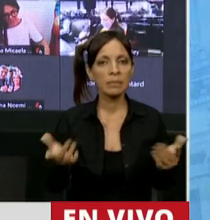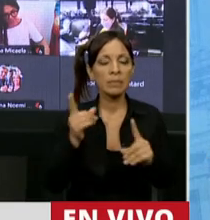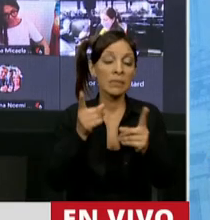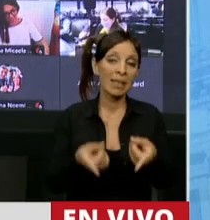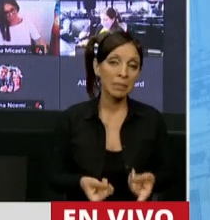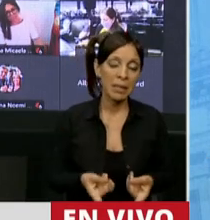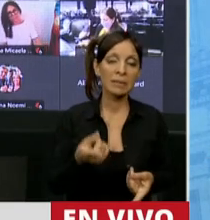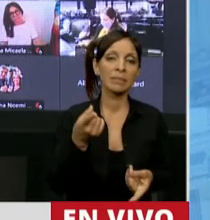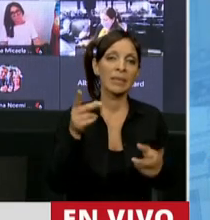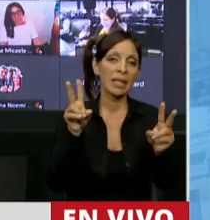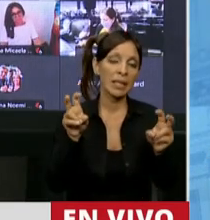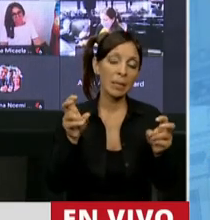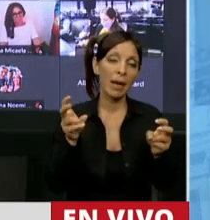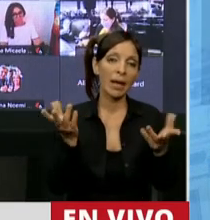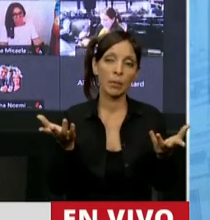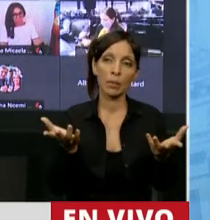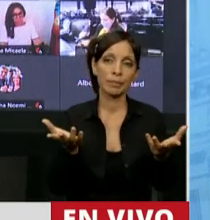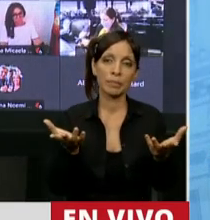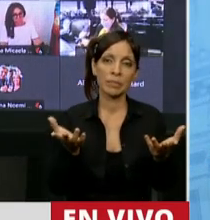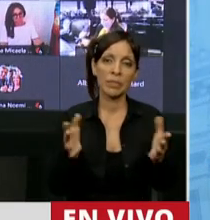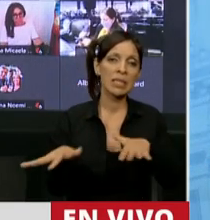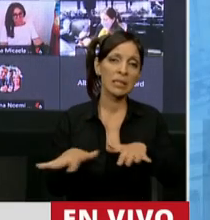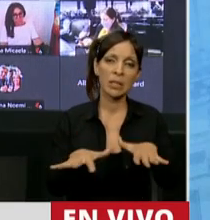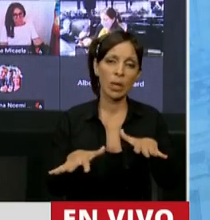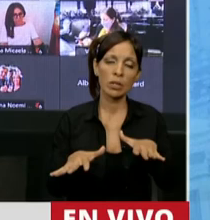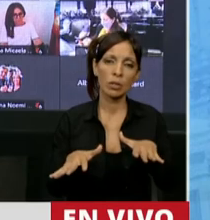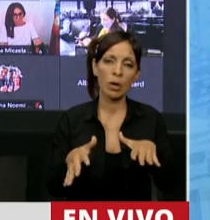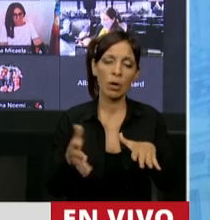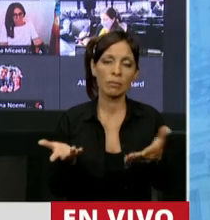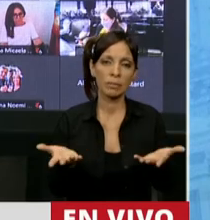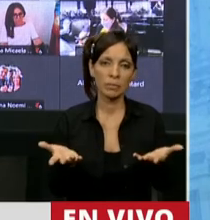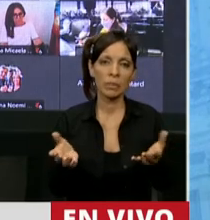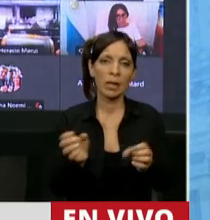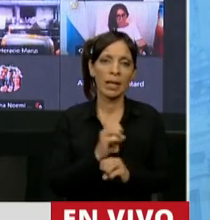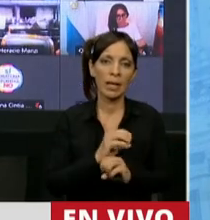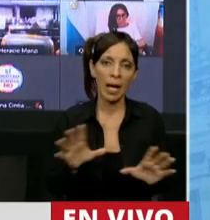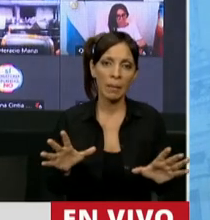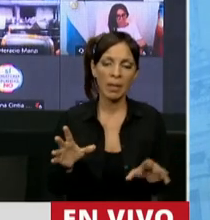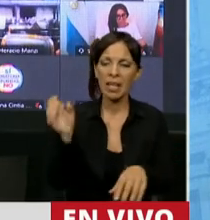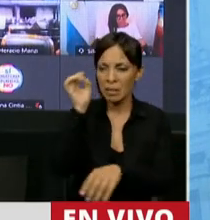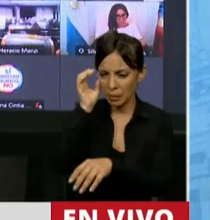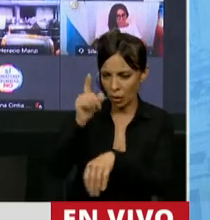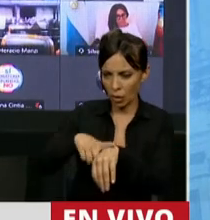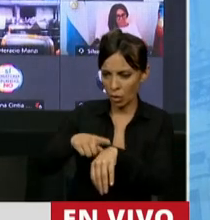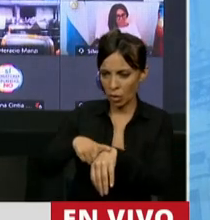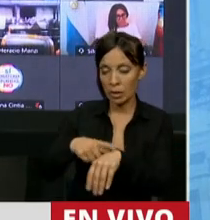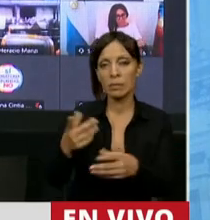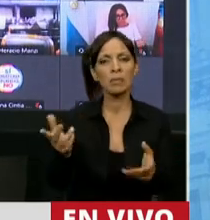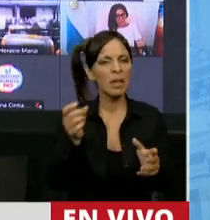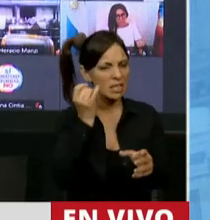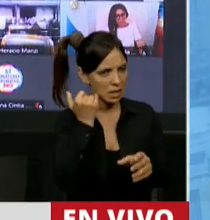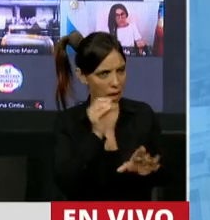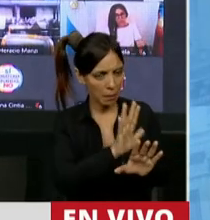injusticias tremendas, como ya se ha mencionado acá, del caso Abigail, ya